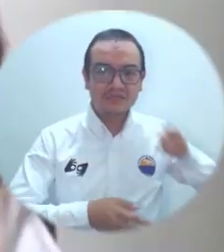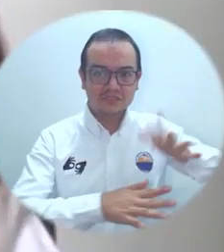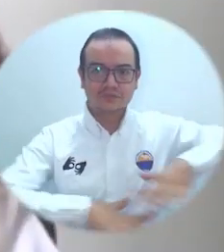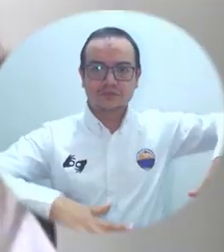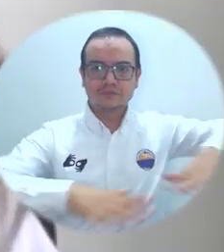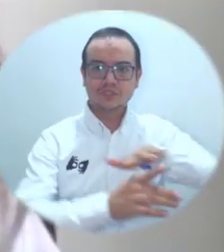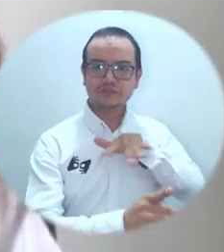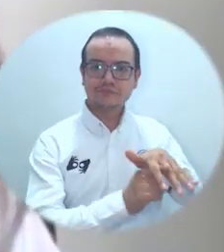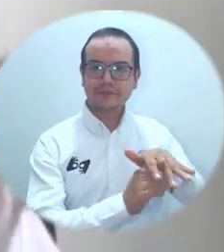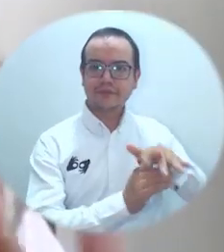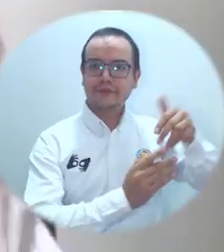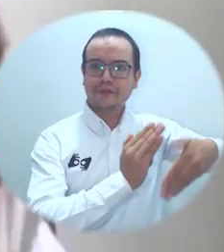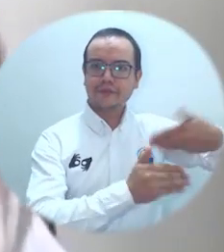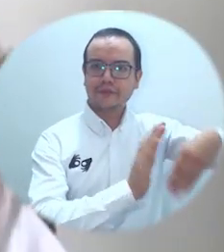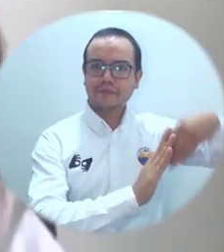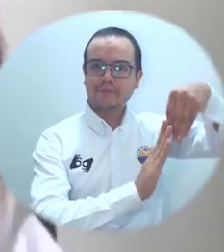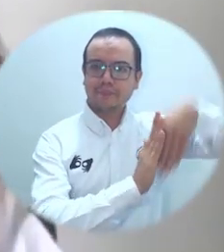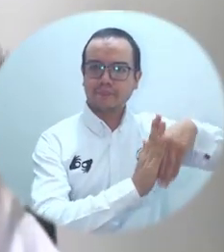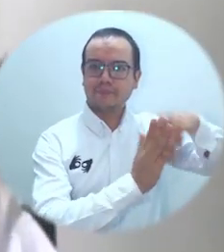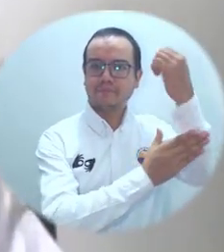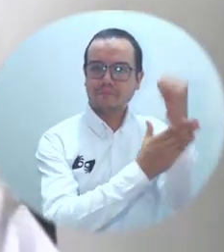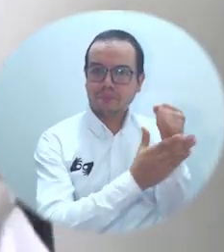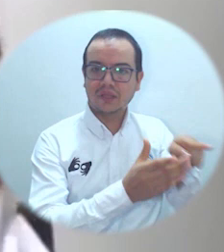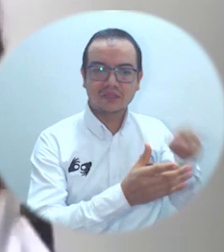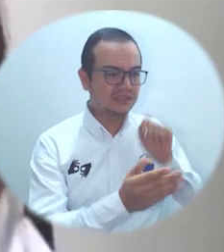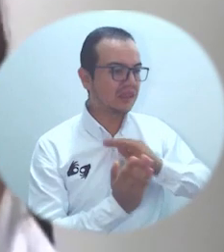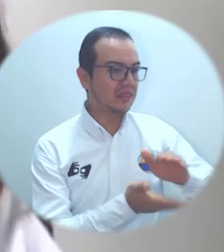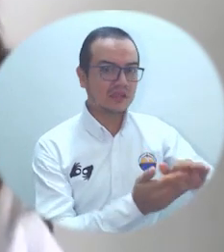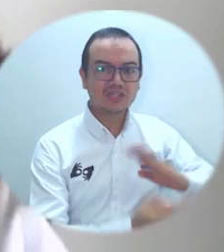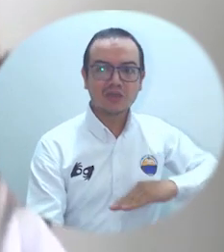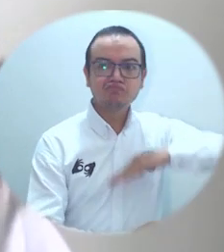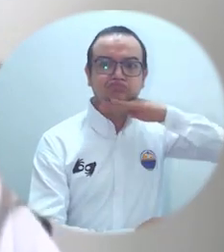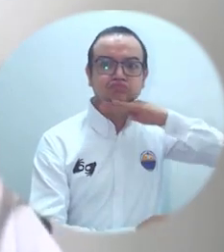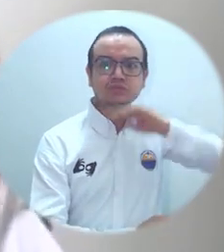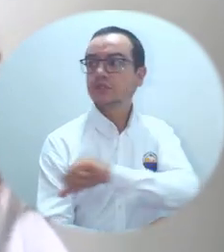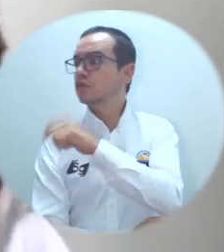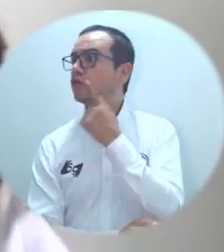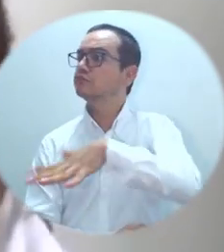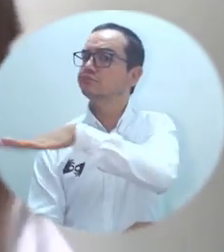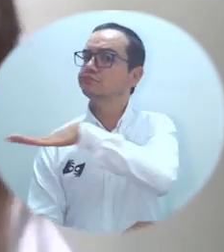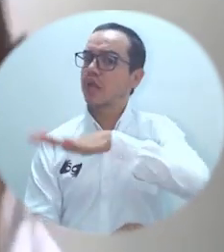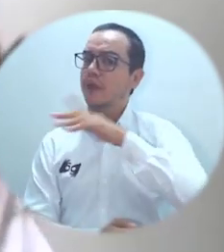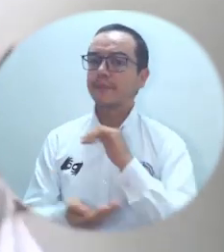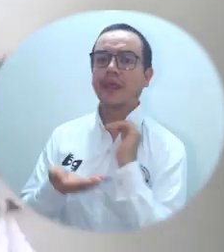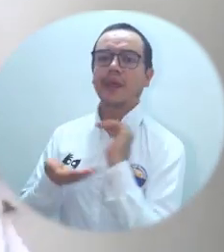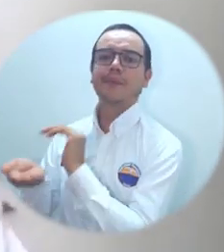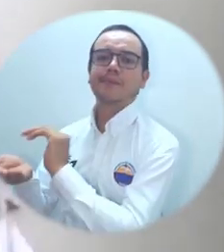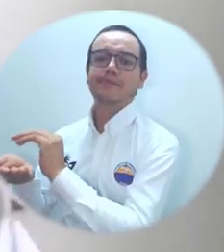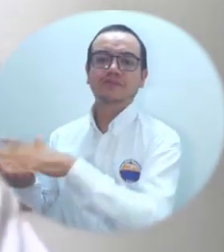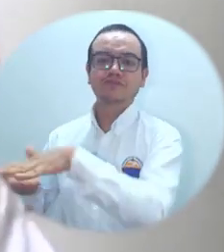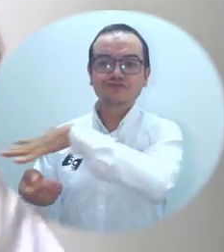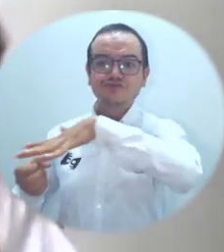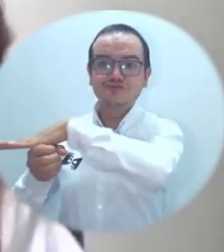haciendo que se tengan que buscar otros lugares para disponer de estos residuos y que se pueden generar impactos significativos